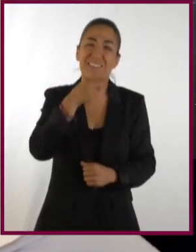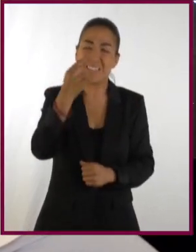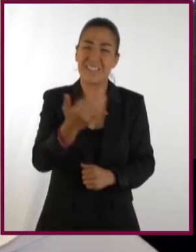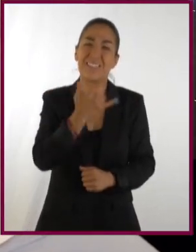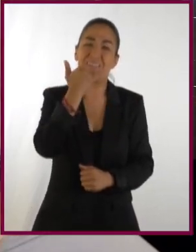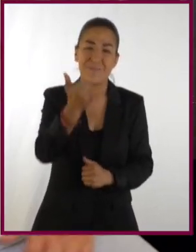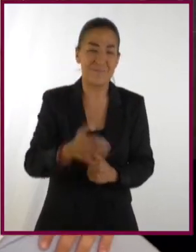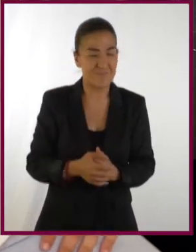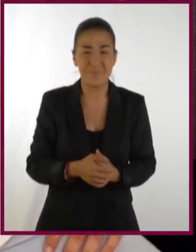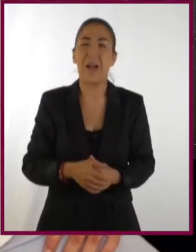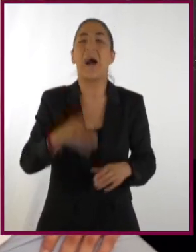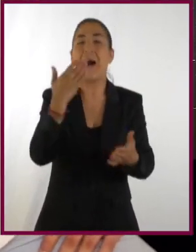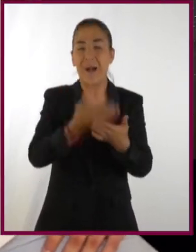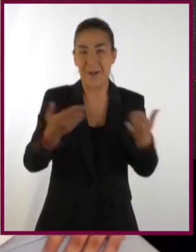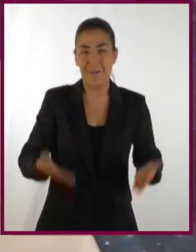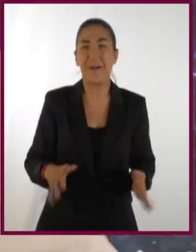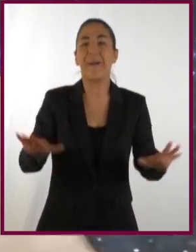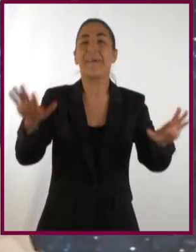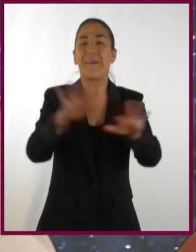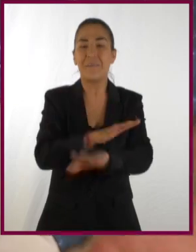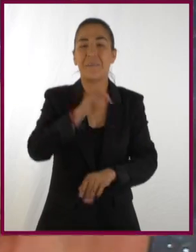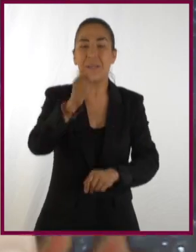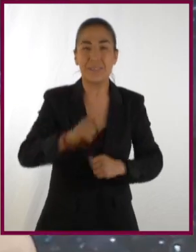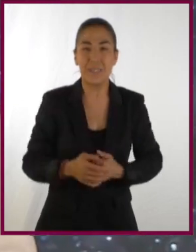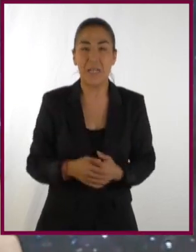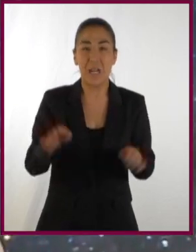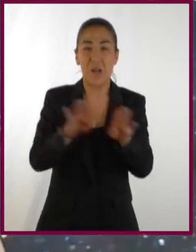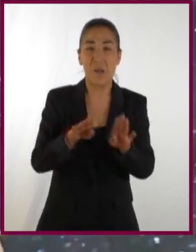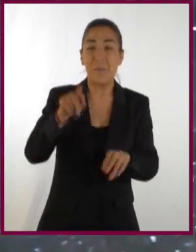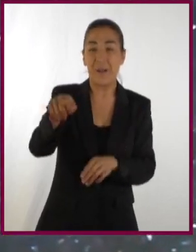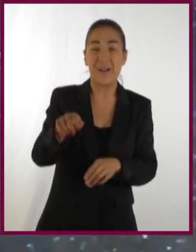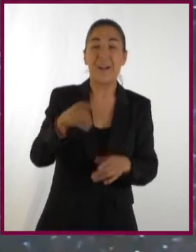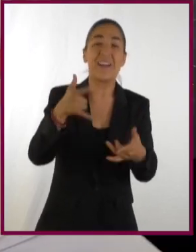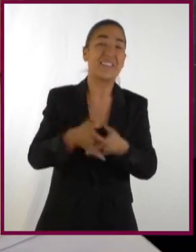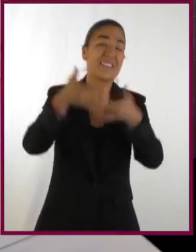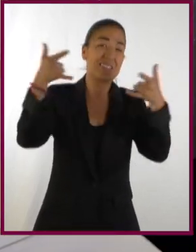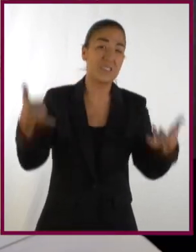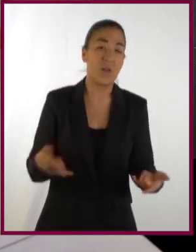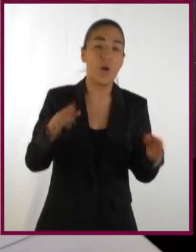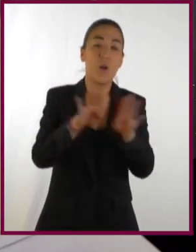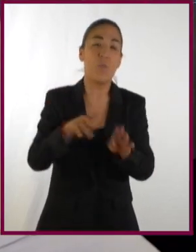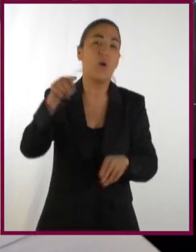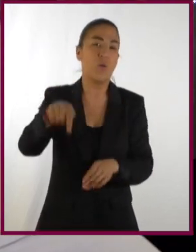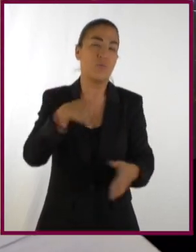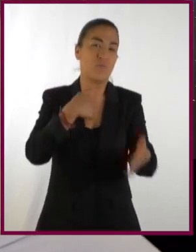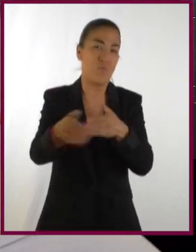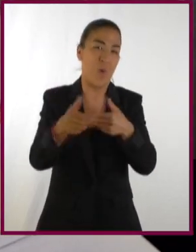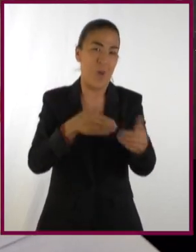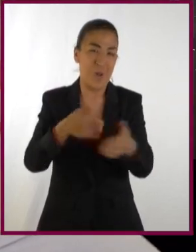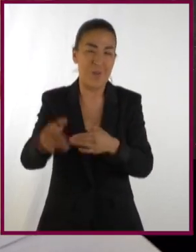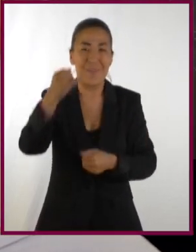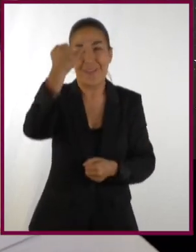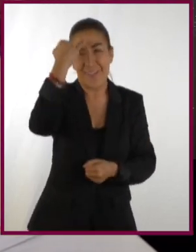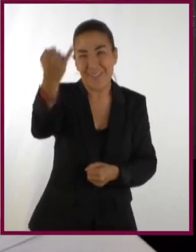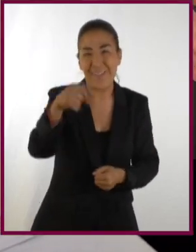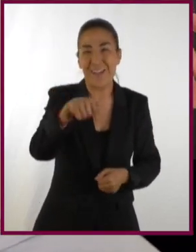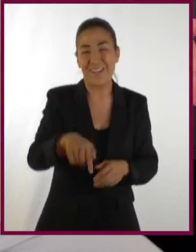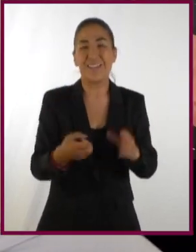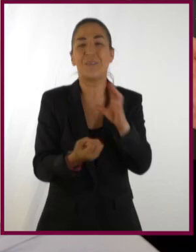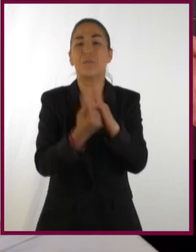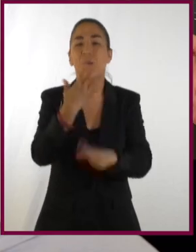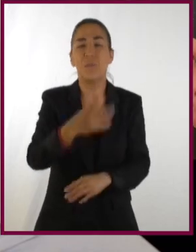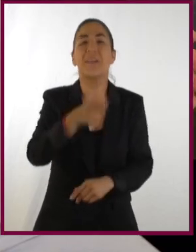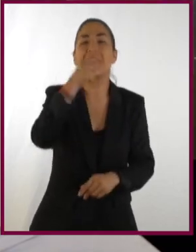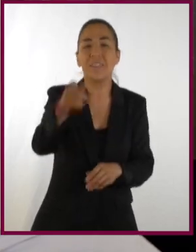La regó re feo, ¿no? Sí. Pero bueno, ahora podríamos decirlo así. No podemos juzgar lo que ocurrió en la historia con una visión